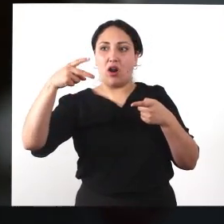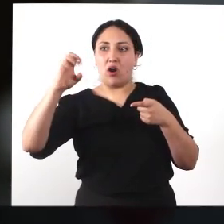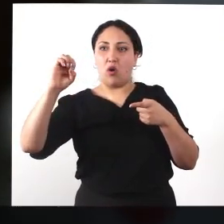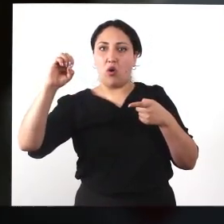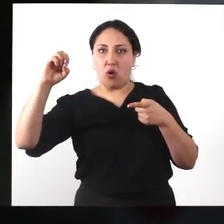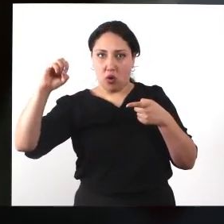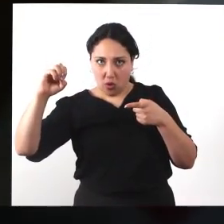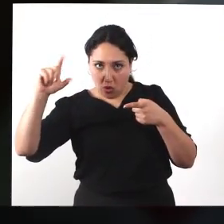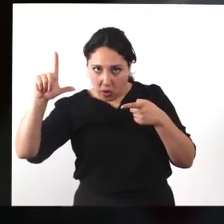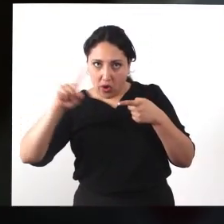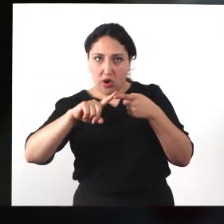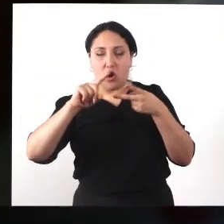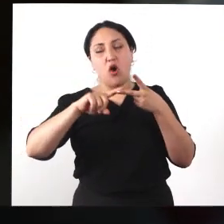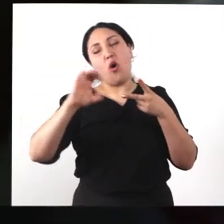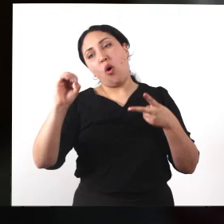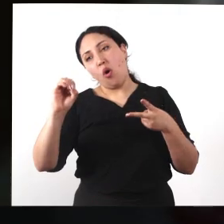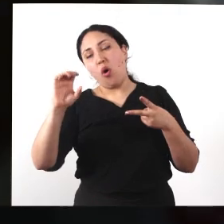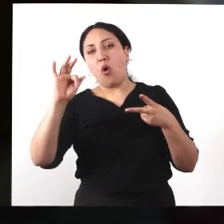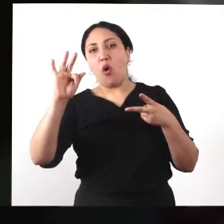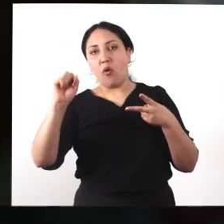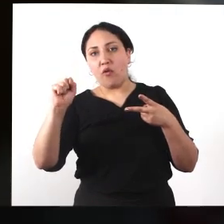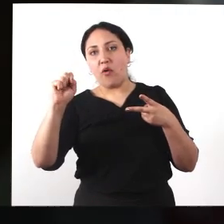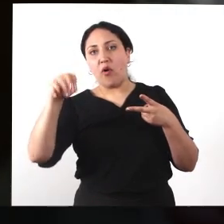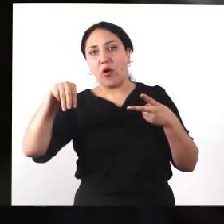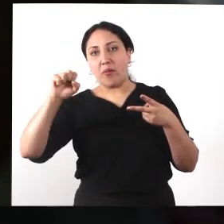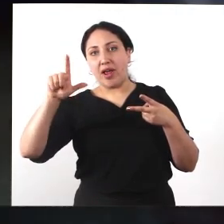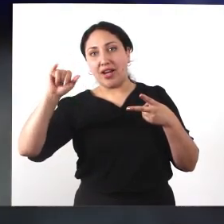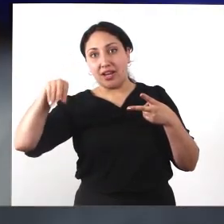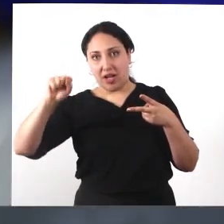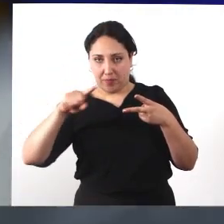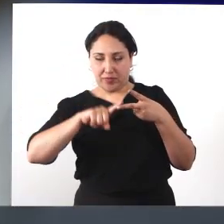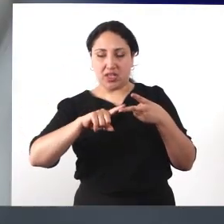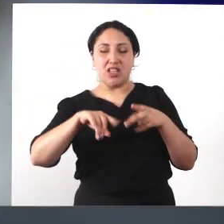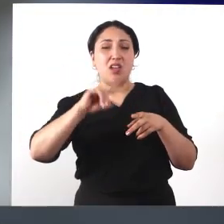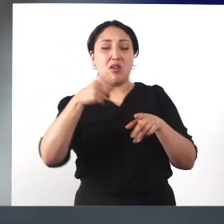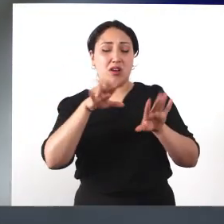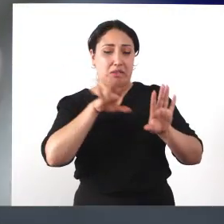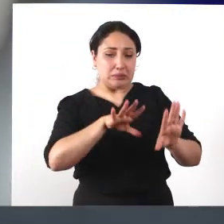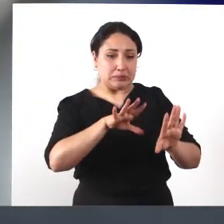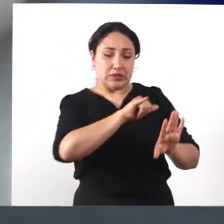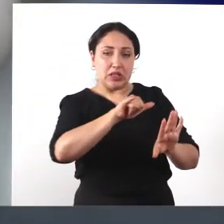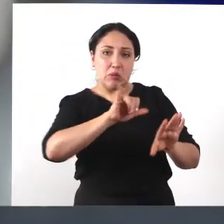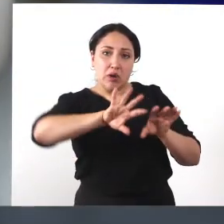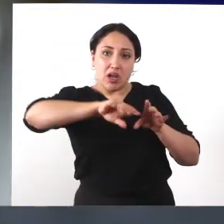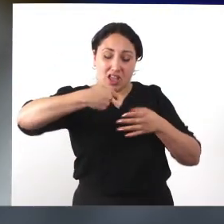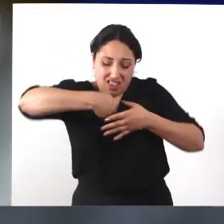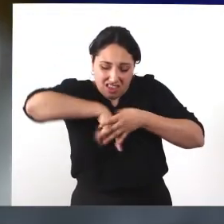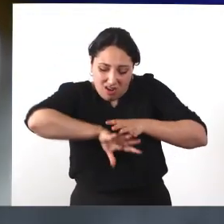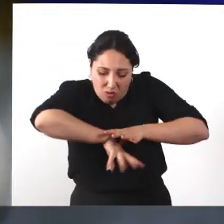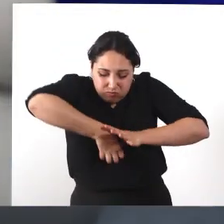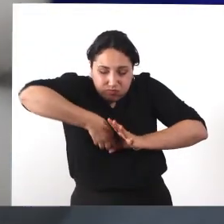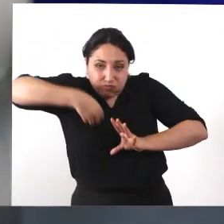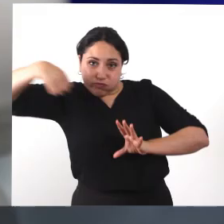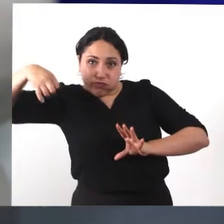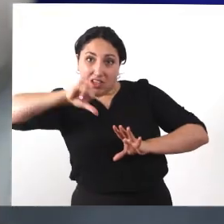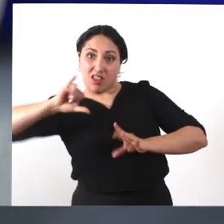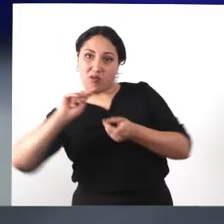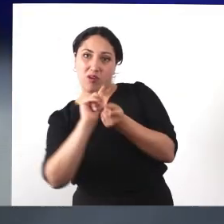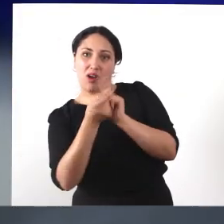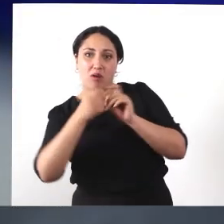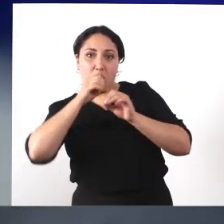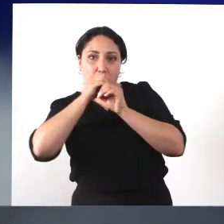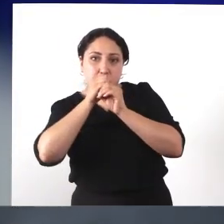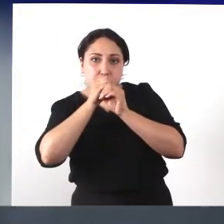un proceso de preservación, se rodea todo su interior y es rellenado con aire, dando un